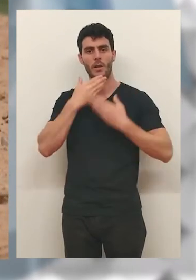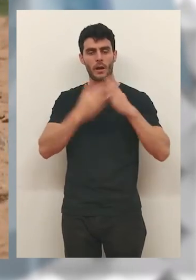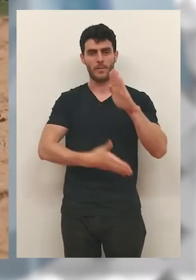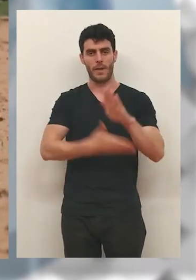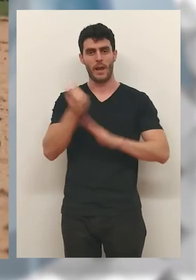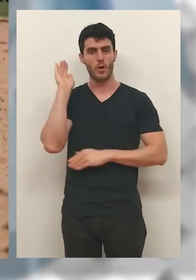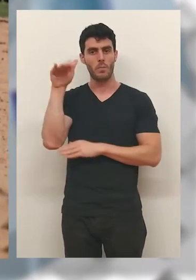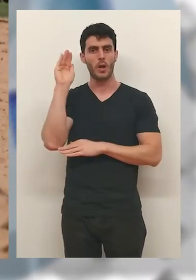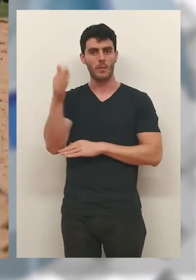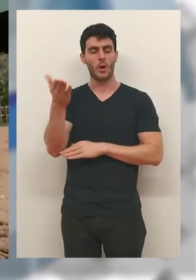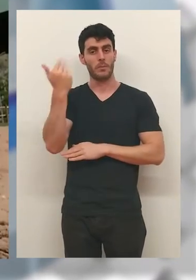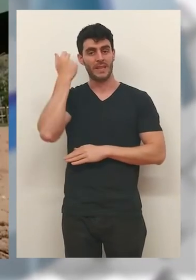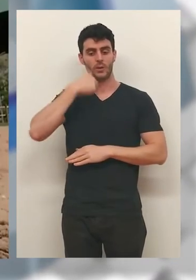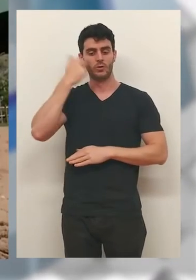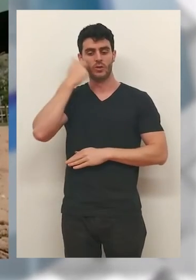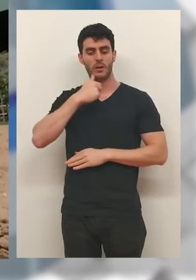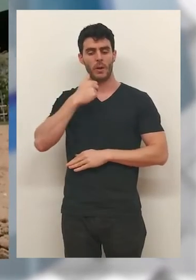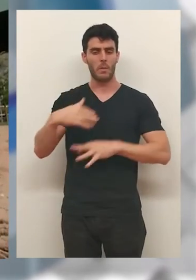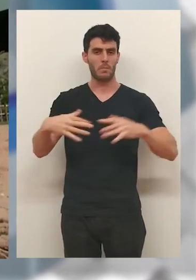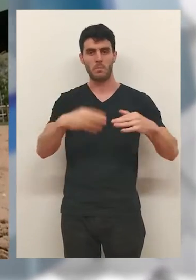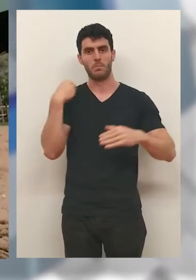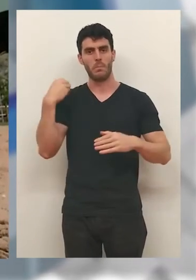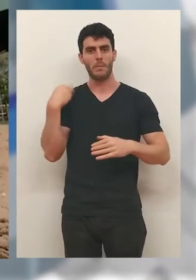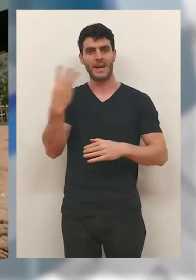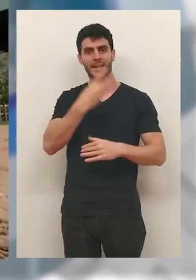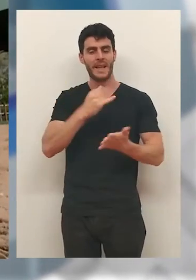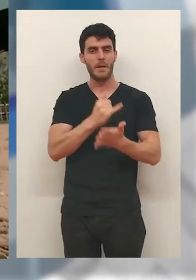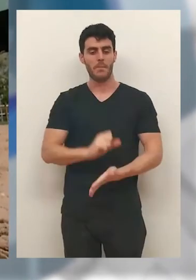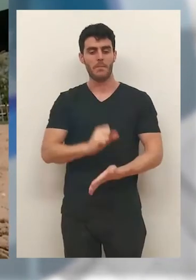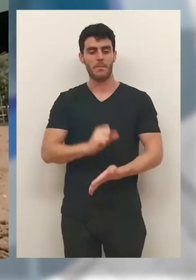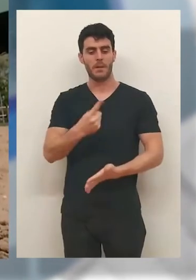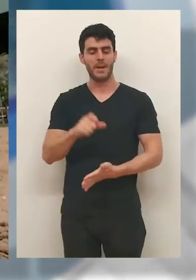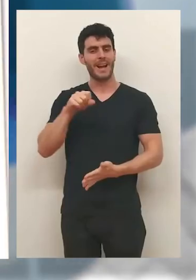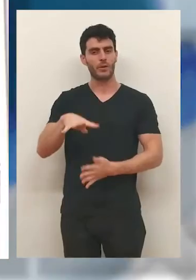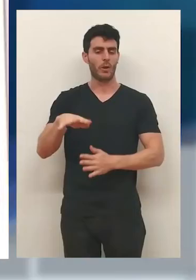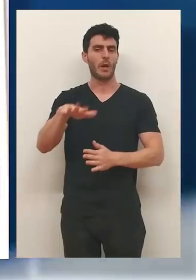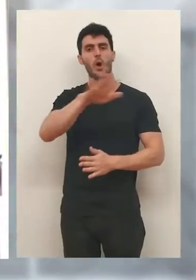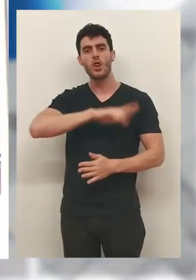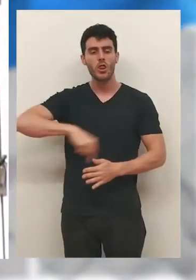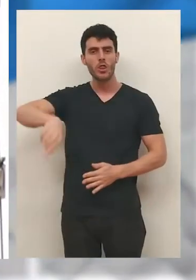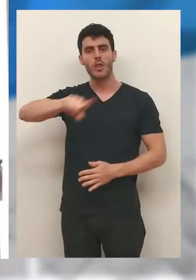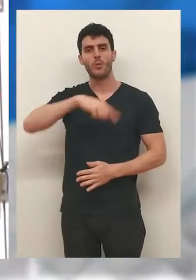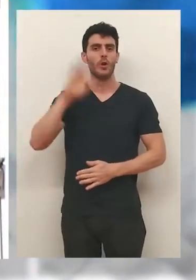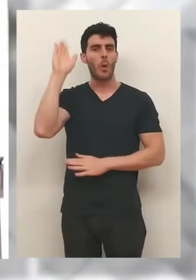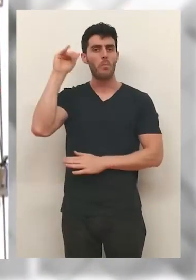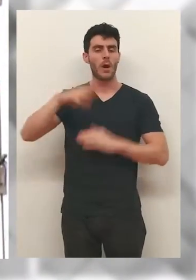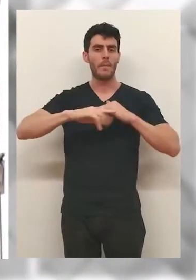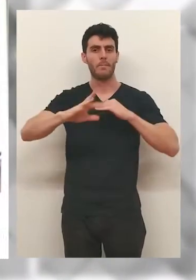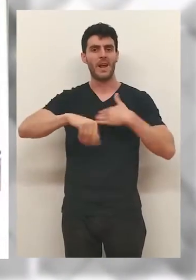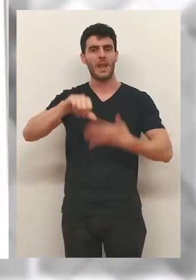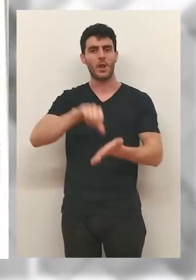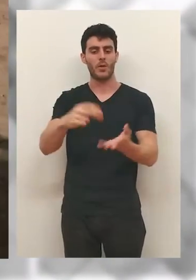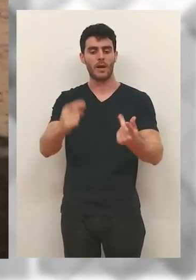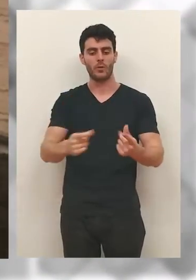a la actividad organizada por la Federación. El pasado sábado la pista acogió la primera de las tres pruebas que constituyen el decimocuarto circuito de